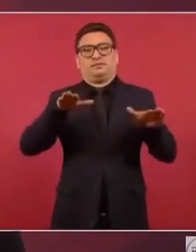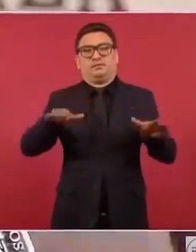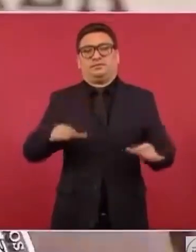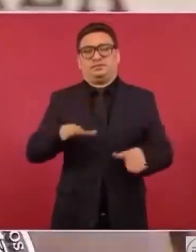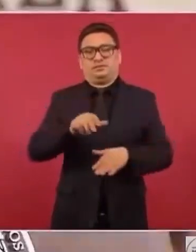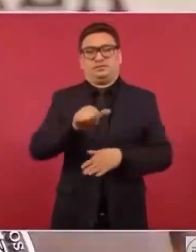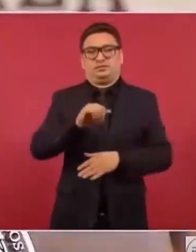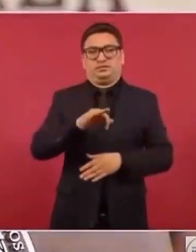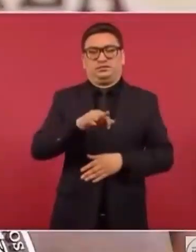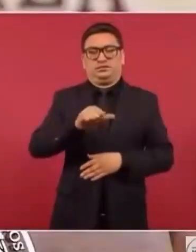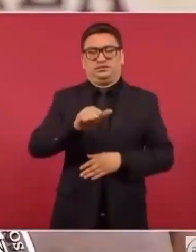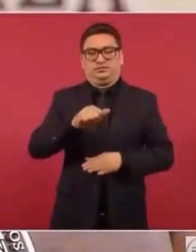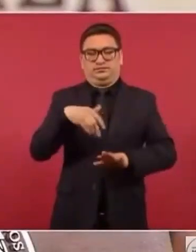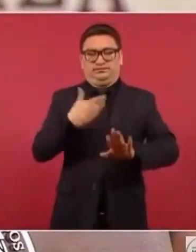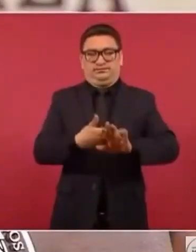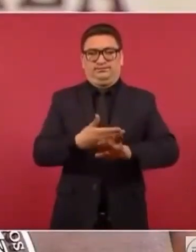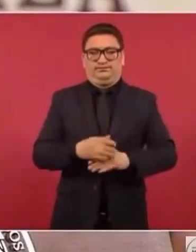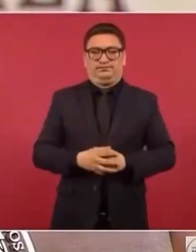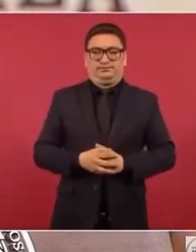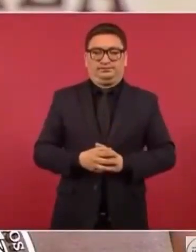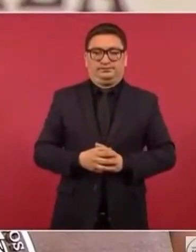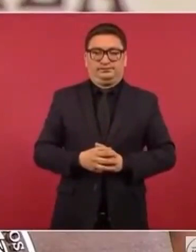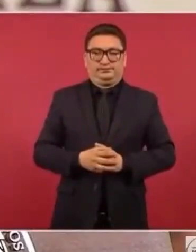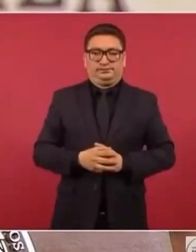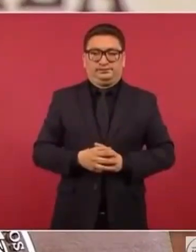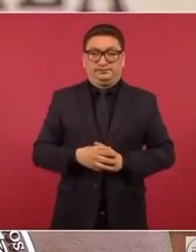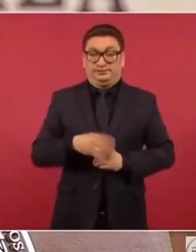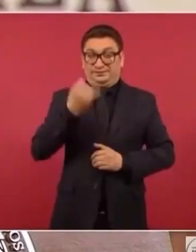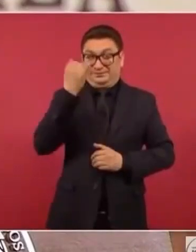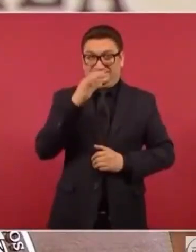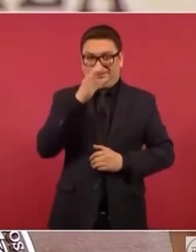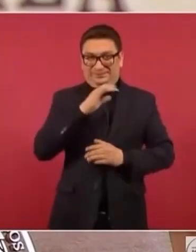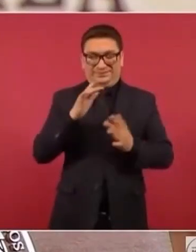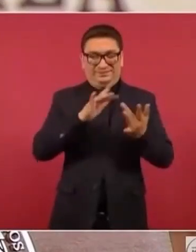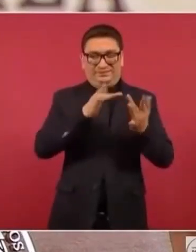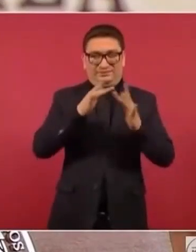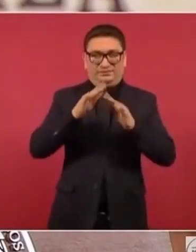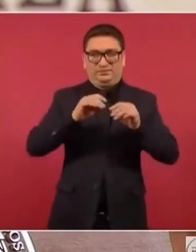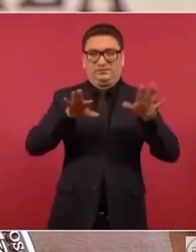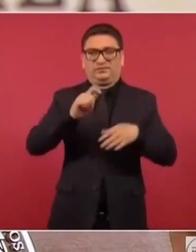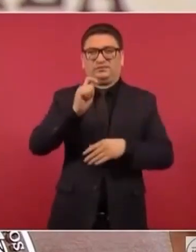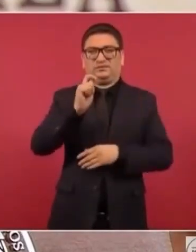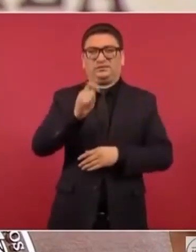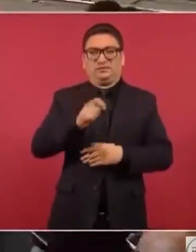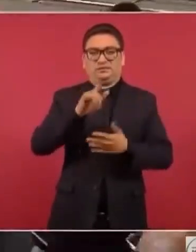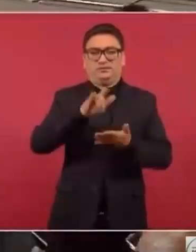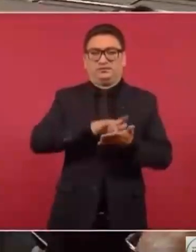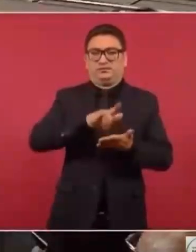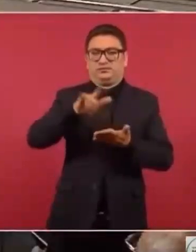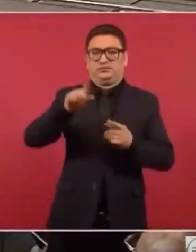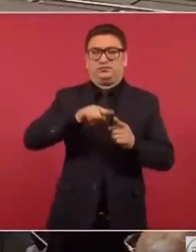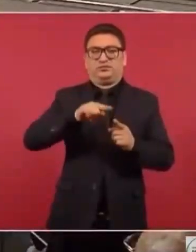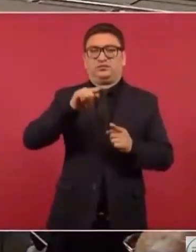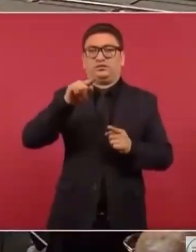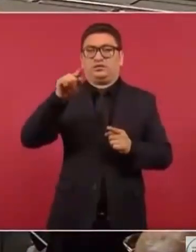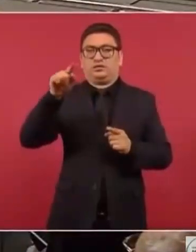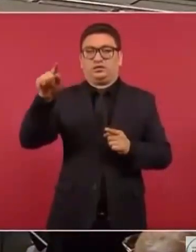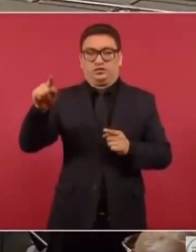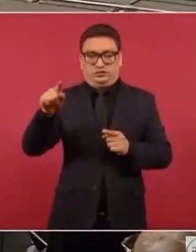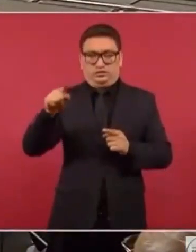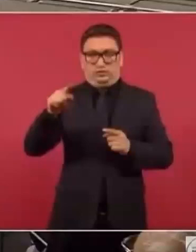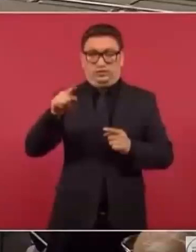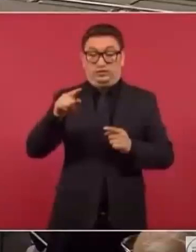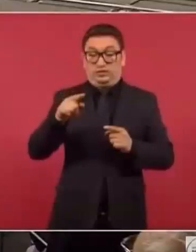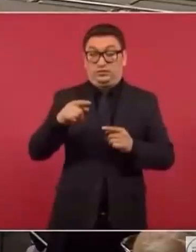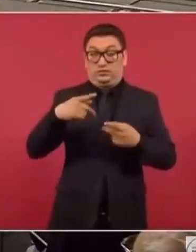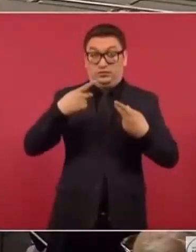Internacional Felipe Ángeles. La imagen compartida en redes sociales corresponde a la trayectoria de un vuelo no comercial